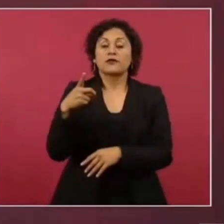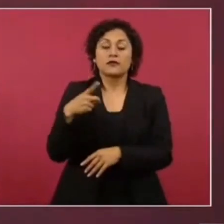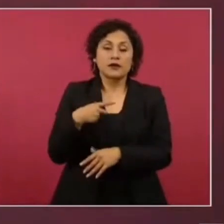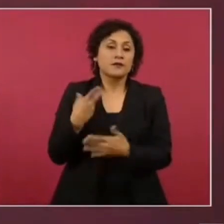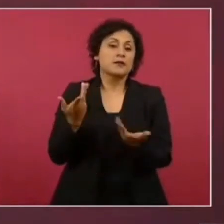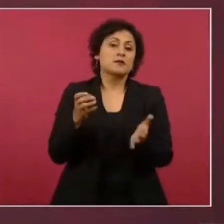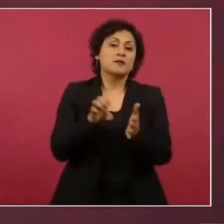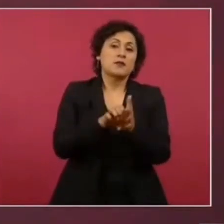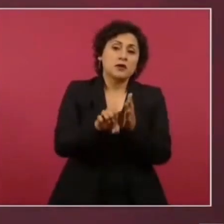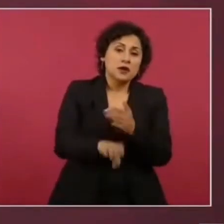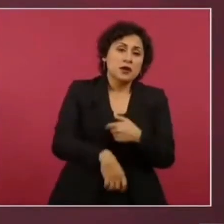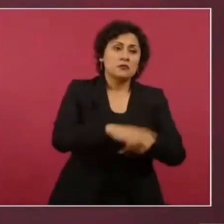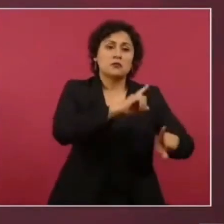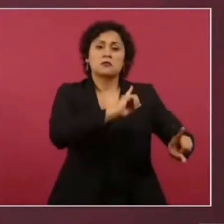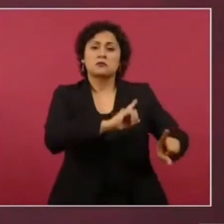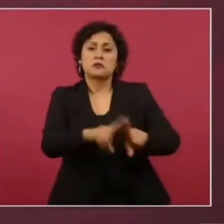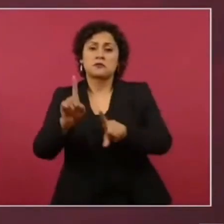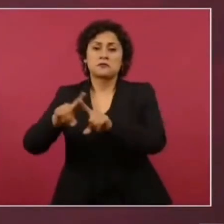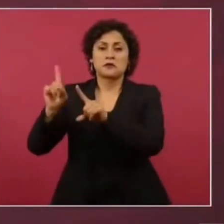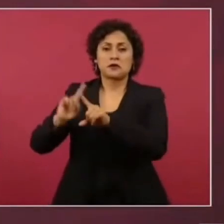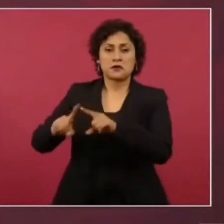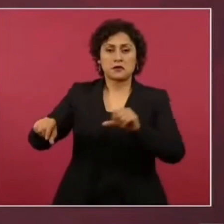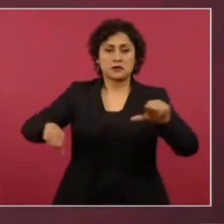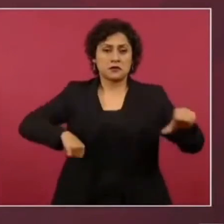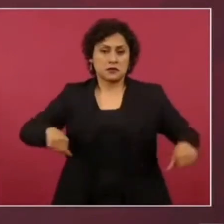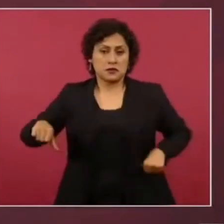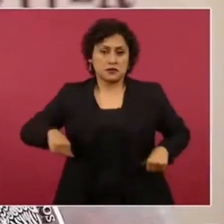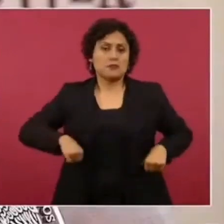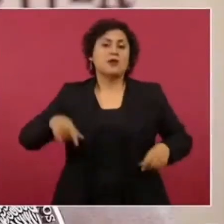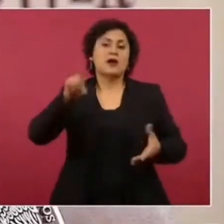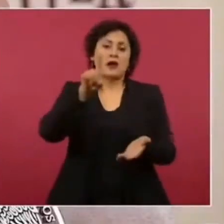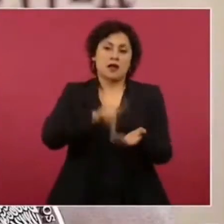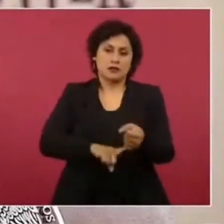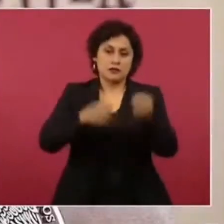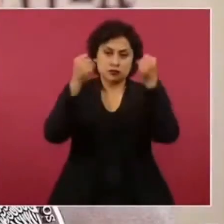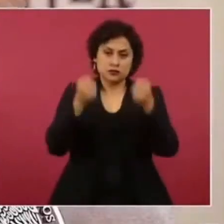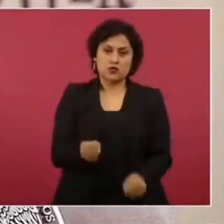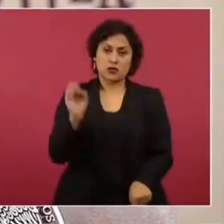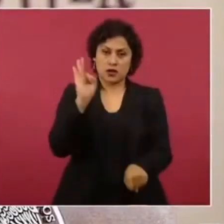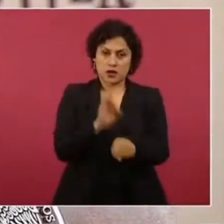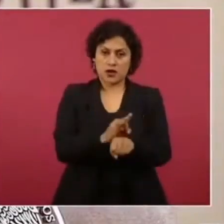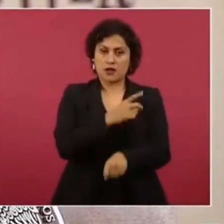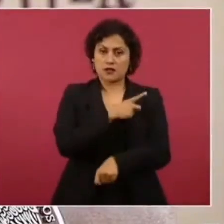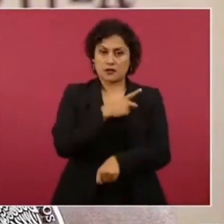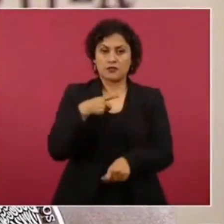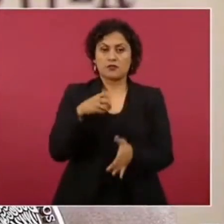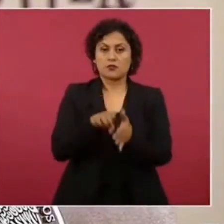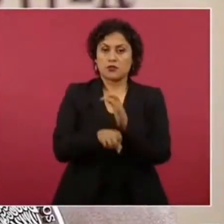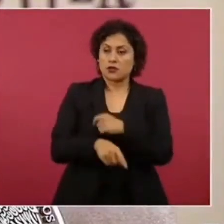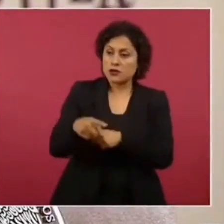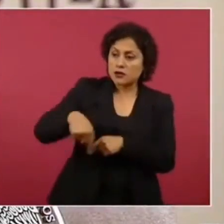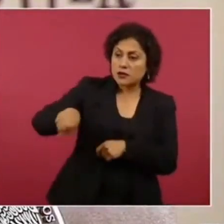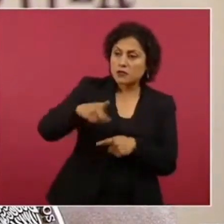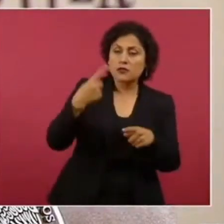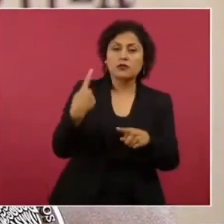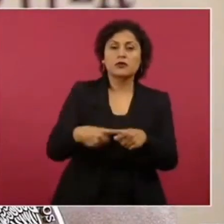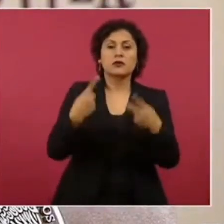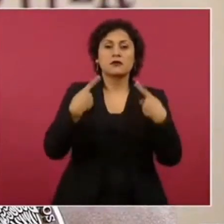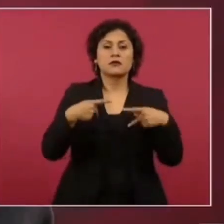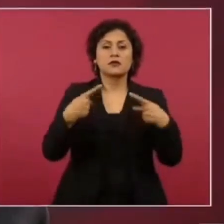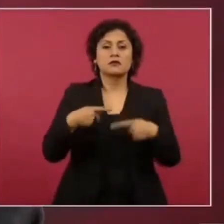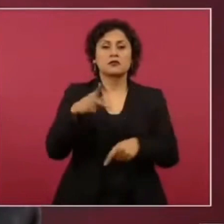tipo de espectáculos, tiene que haber garantías de seguridad, que las autoridades de protección civil, municipal,